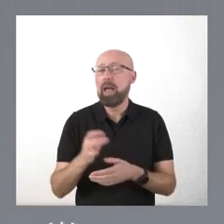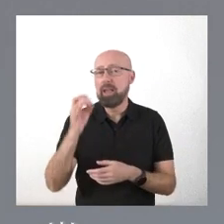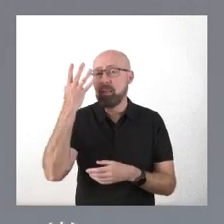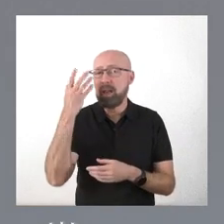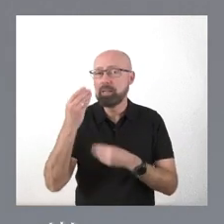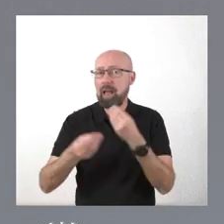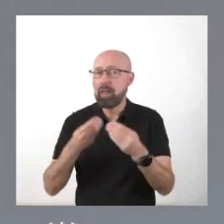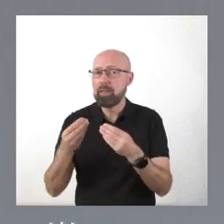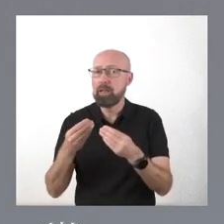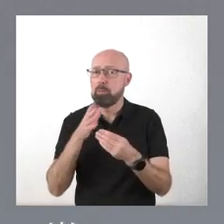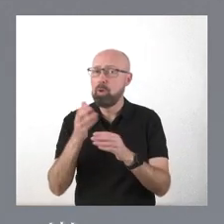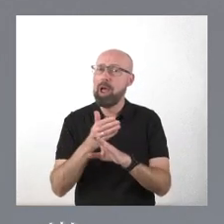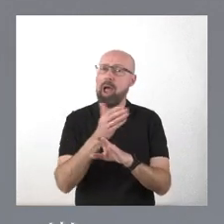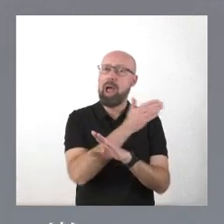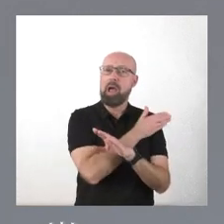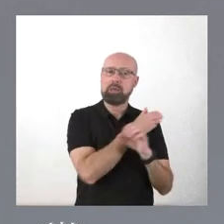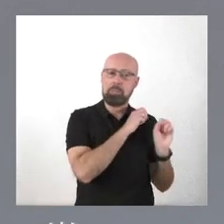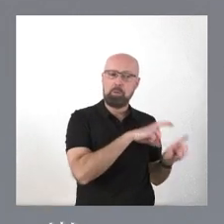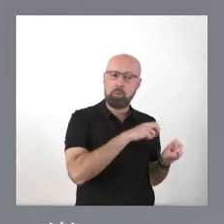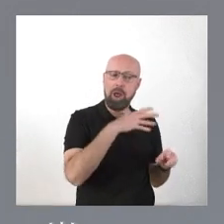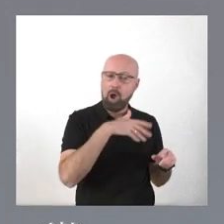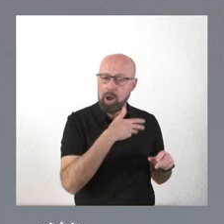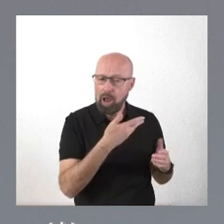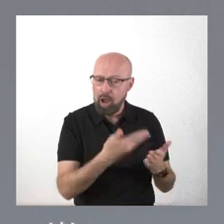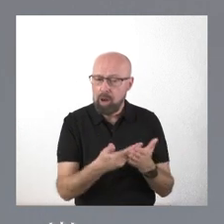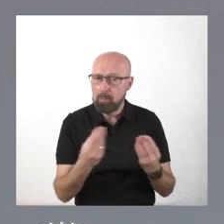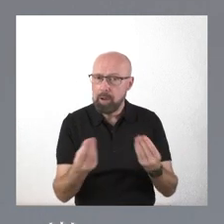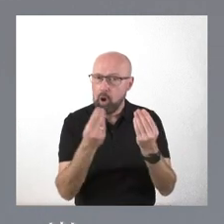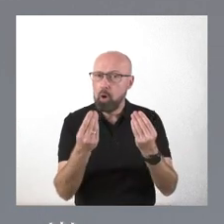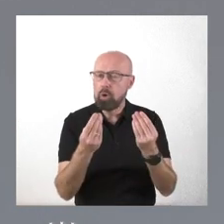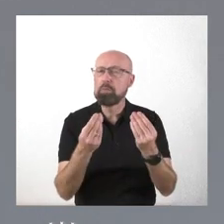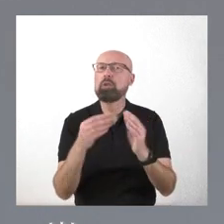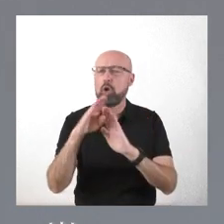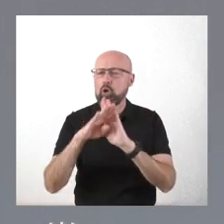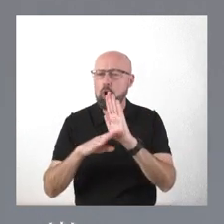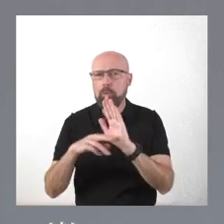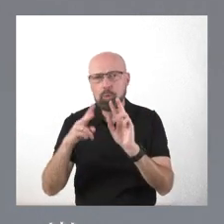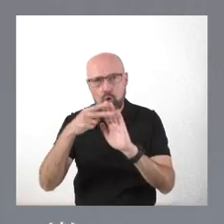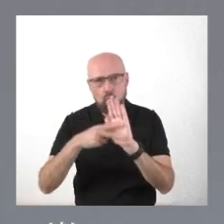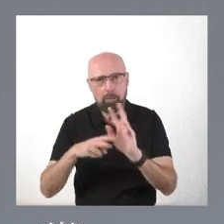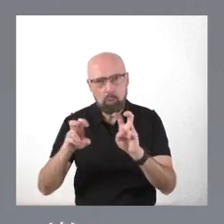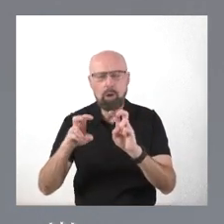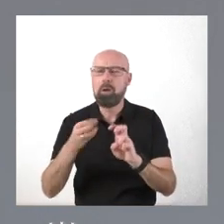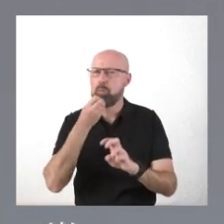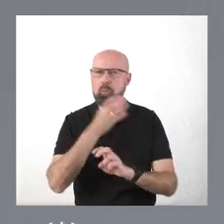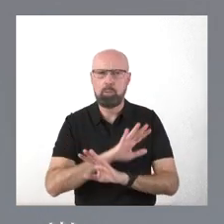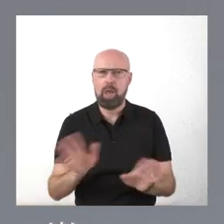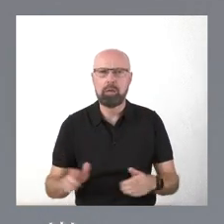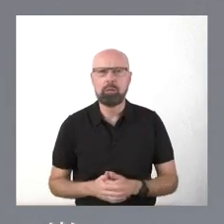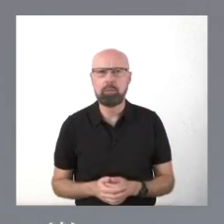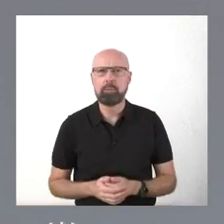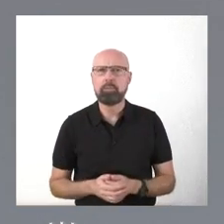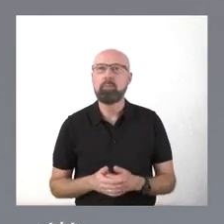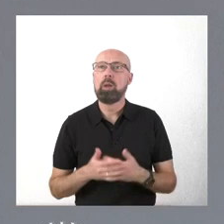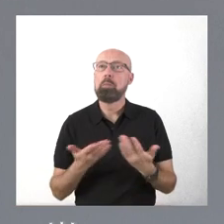anteriormente, estas ordenanzas me parecen muy bien. Pero yo no considero que sea un